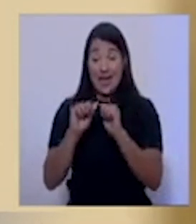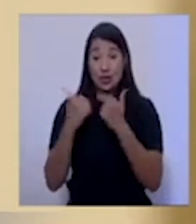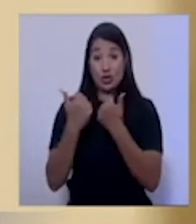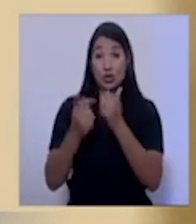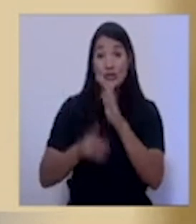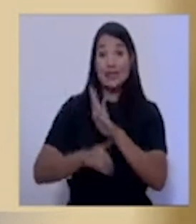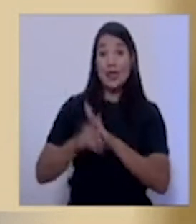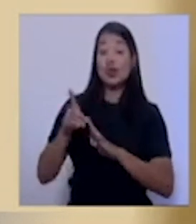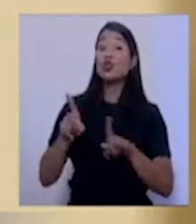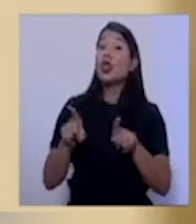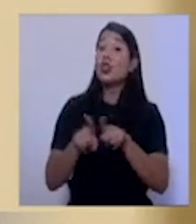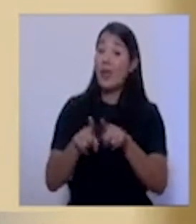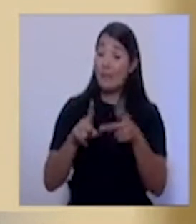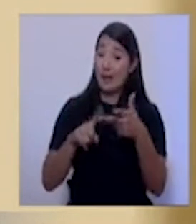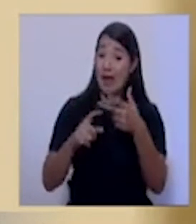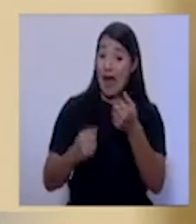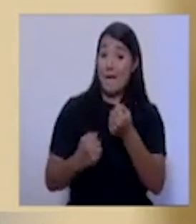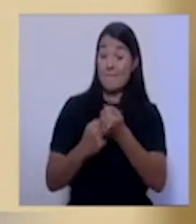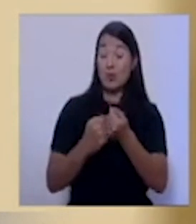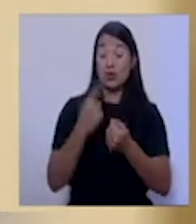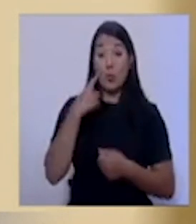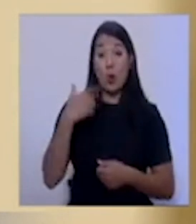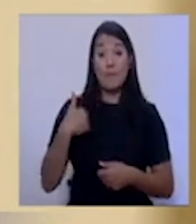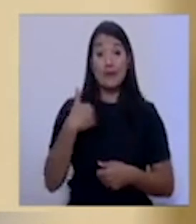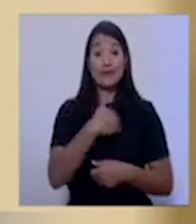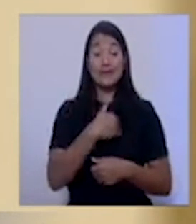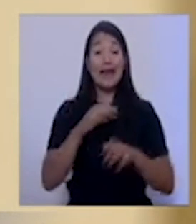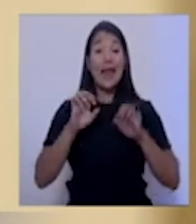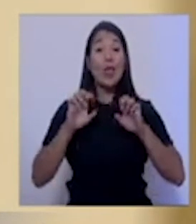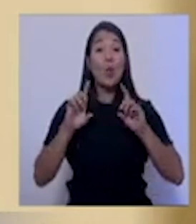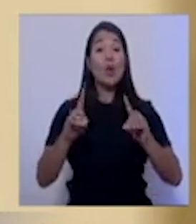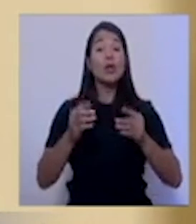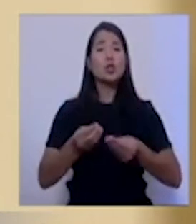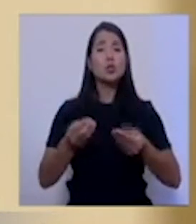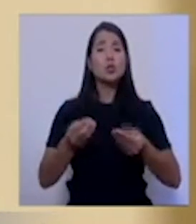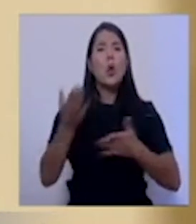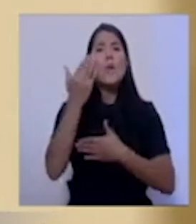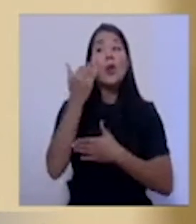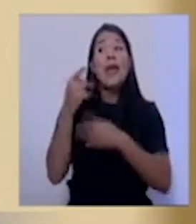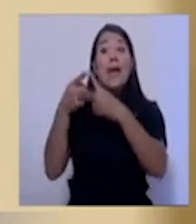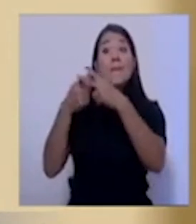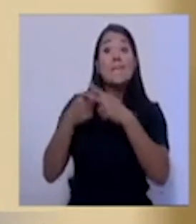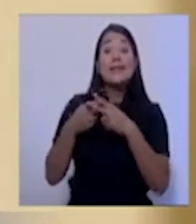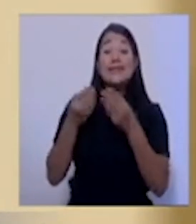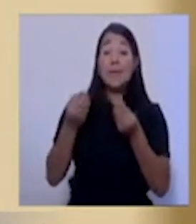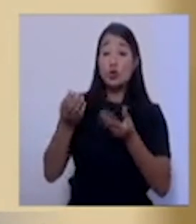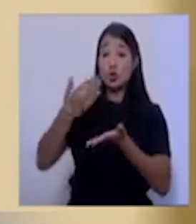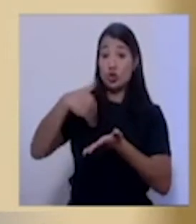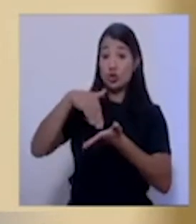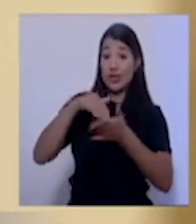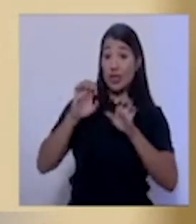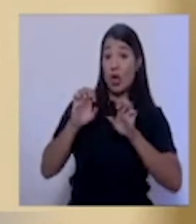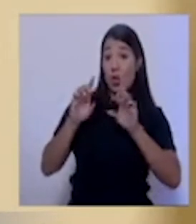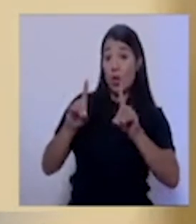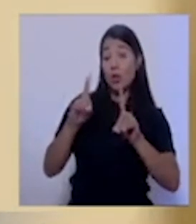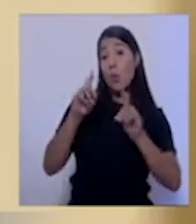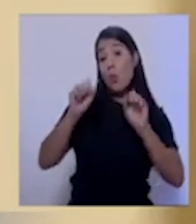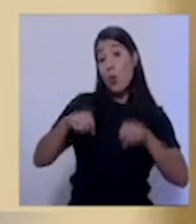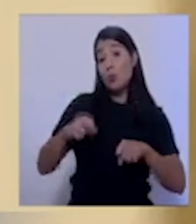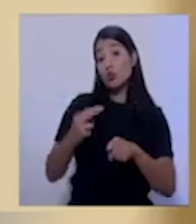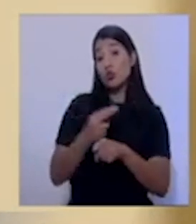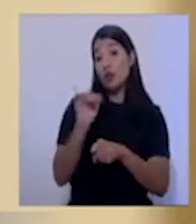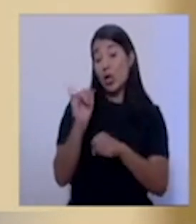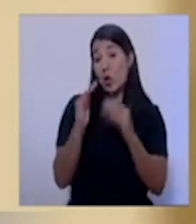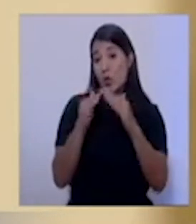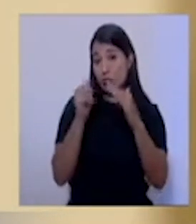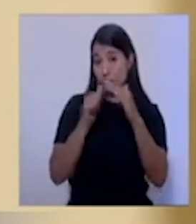que hemos recibido por parte del Ministerio de Educación Pública para la utilización de centros educativos que puedan ser utilizados como albergue. Esto implica